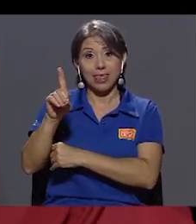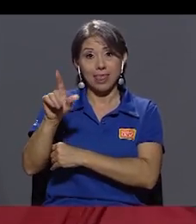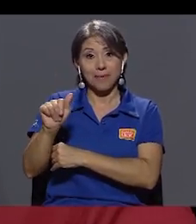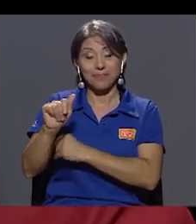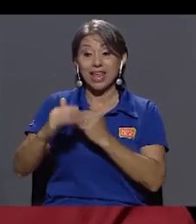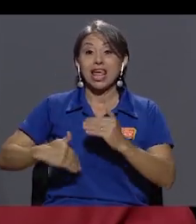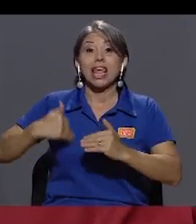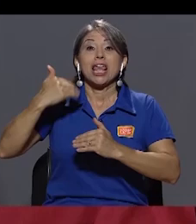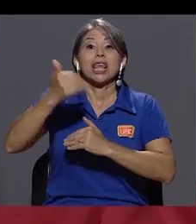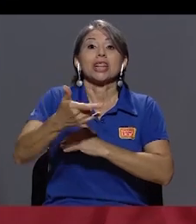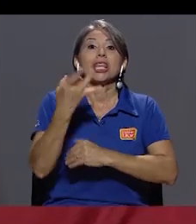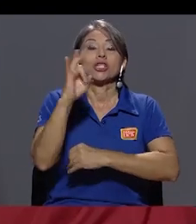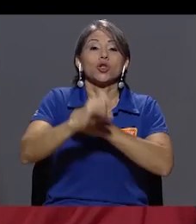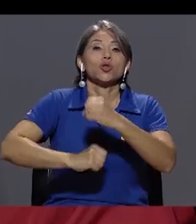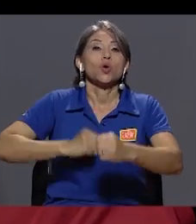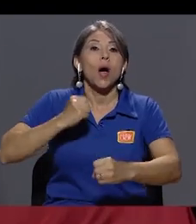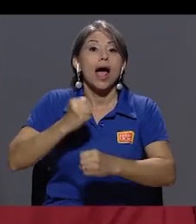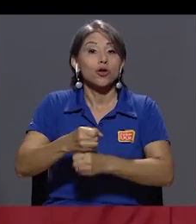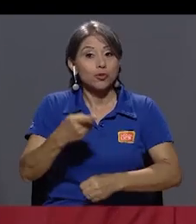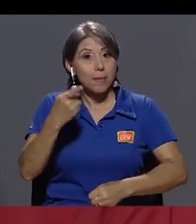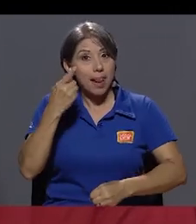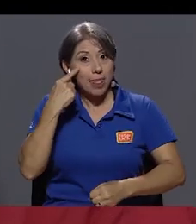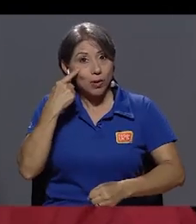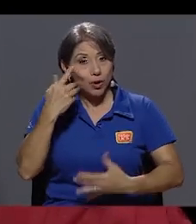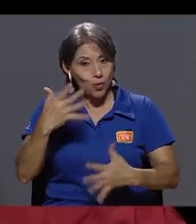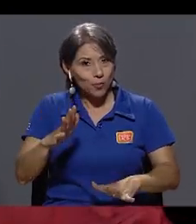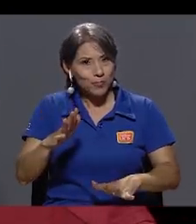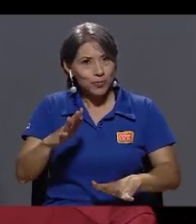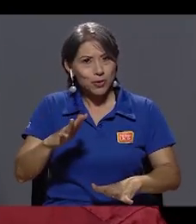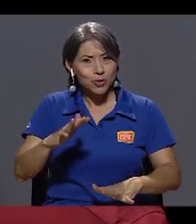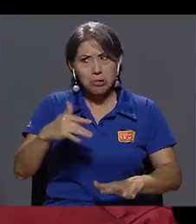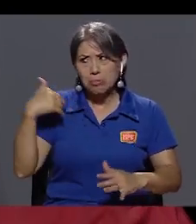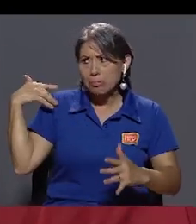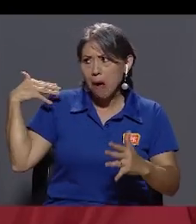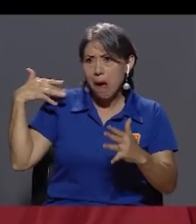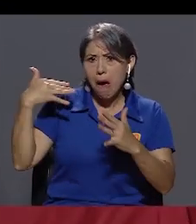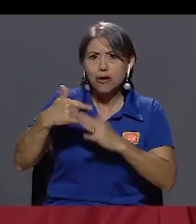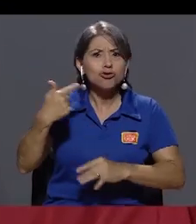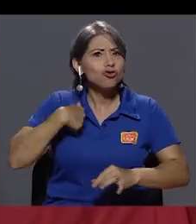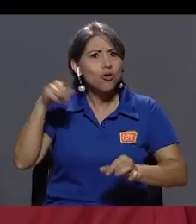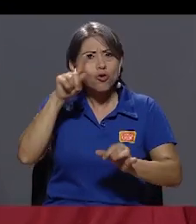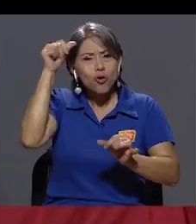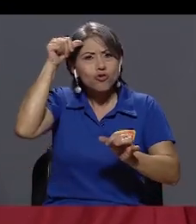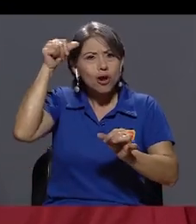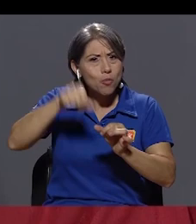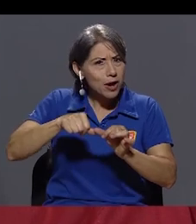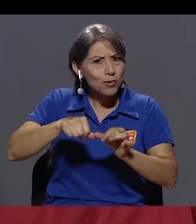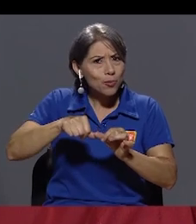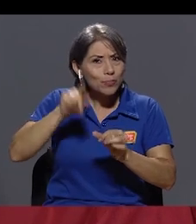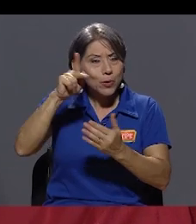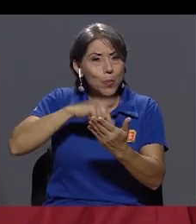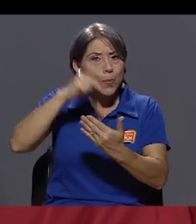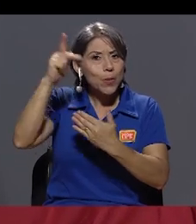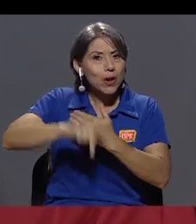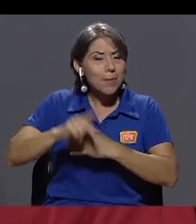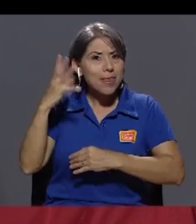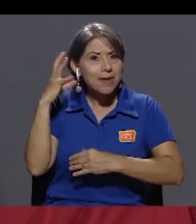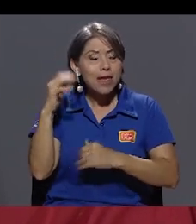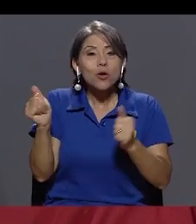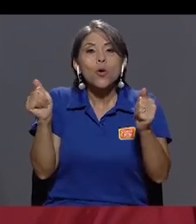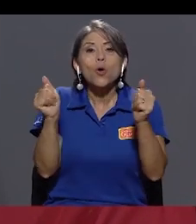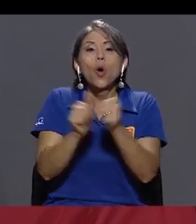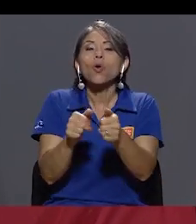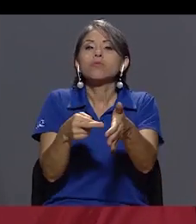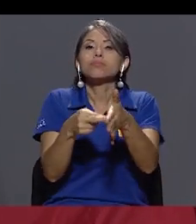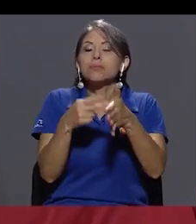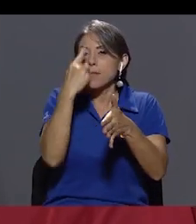después de Pelando Rojo, porque cuando termina la patada empiezo con Pelando Rojo, que haya un programa de radio, después de la patada, con el